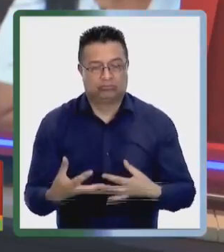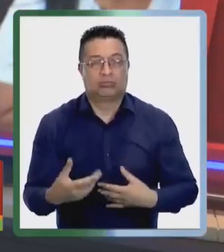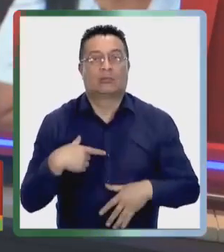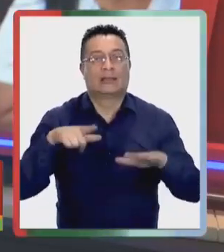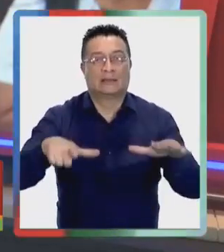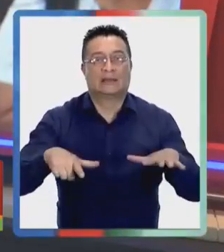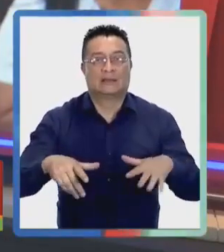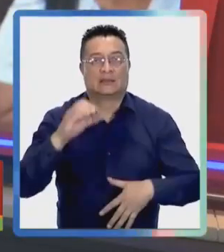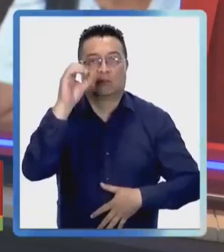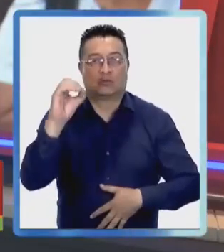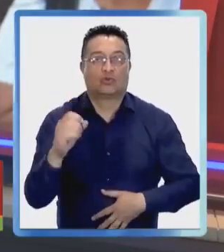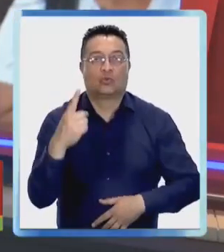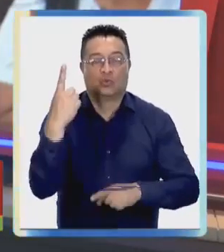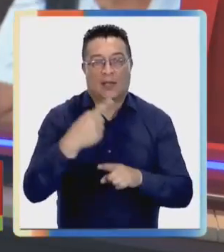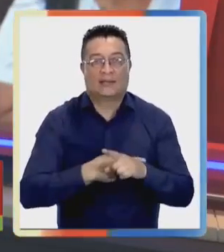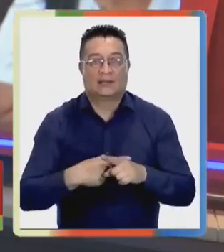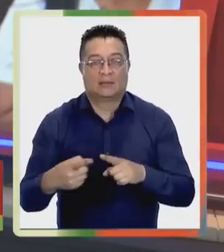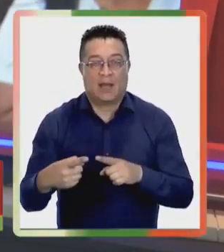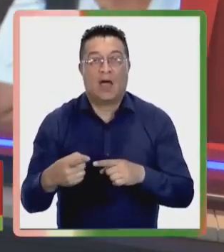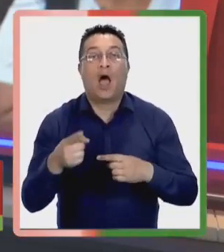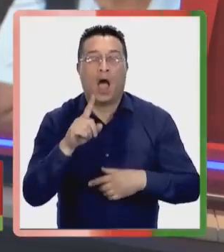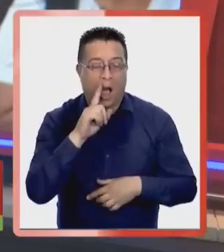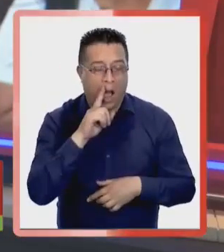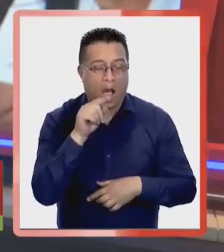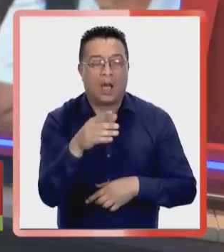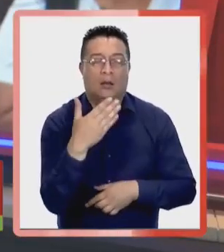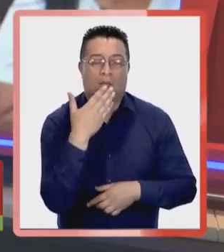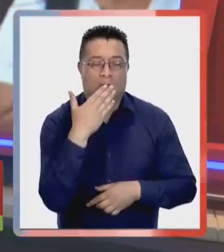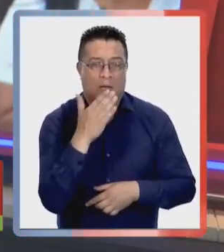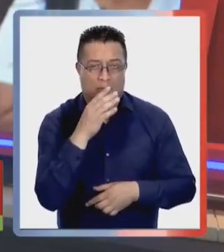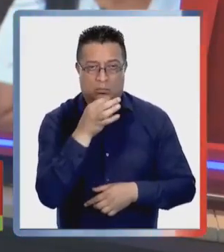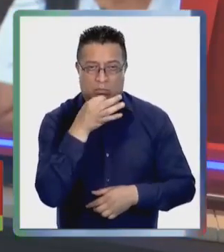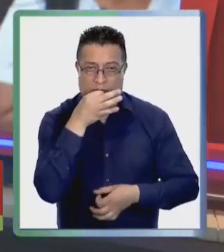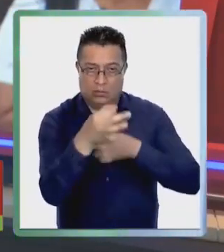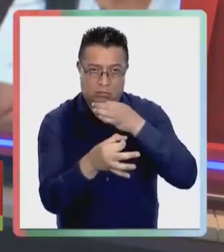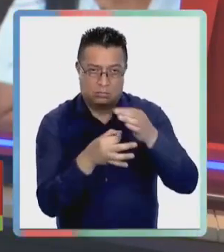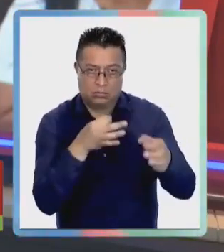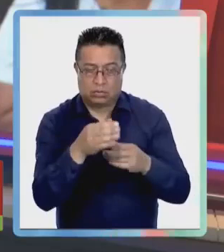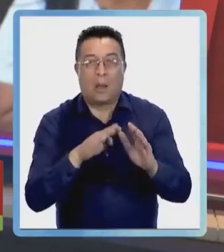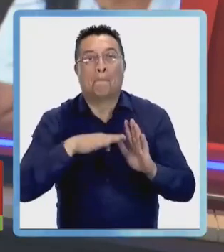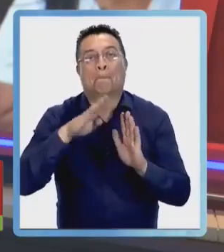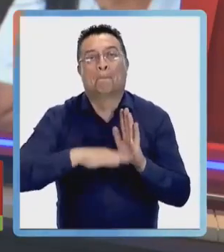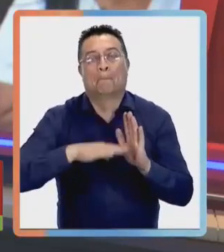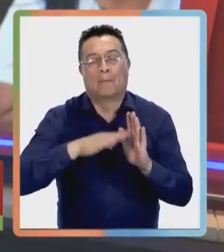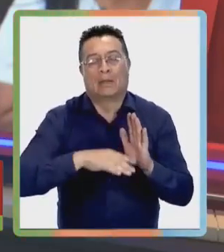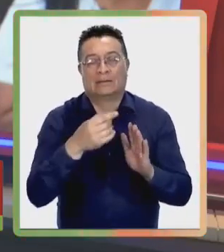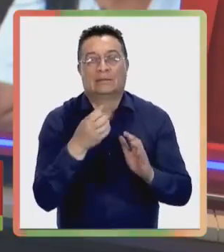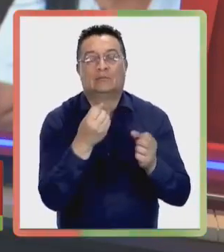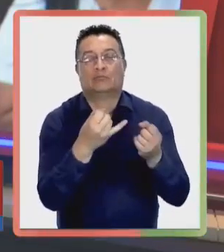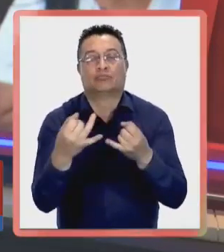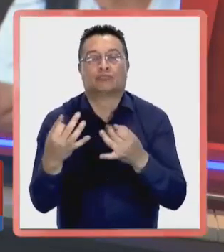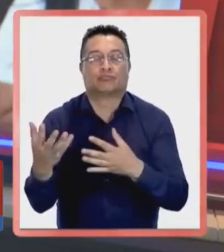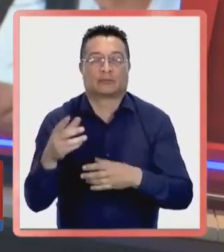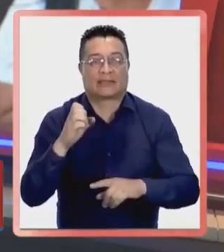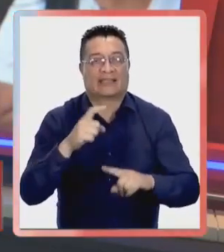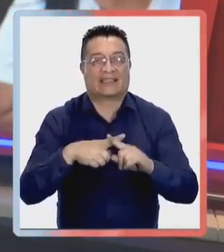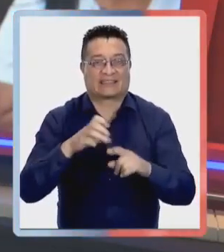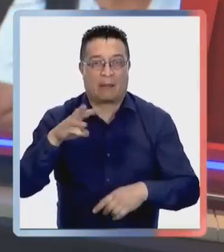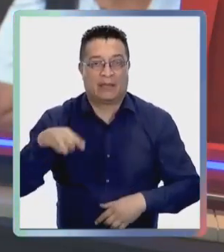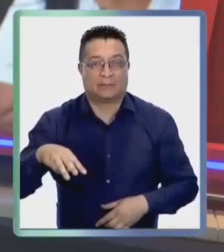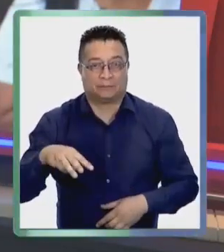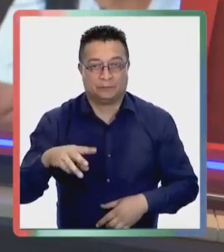17% en la última semana. Pero hay especialistas que lo atribuyen a la menor cantidad de exámenes.